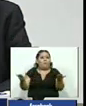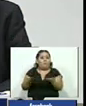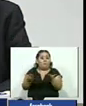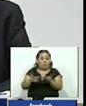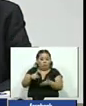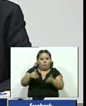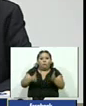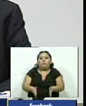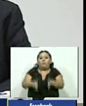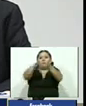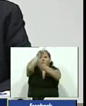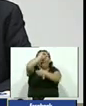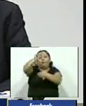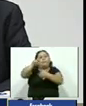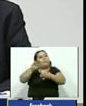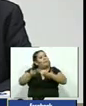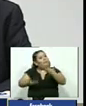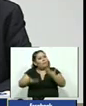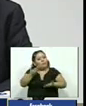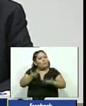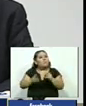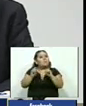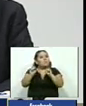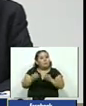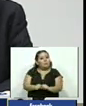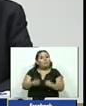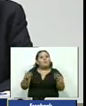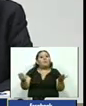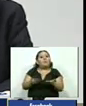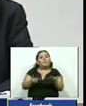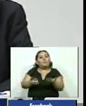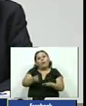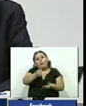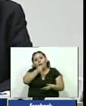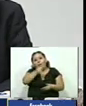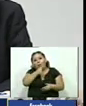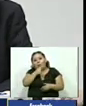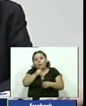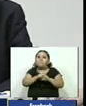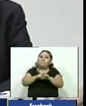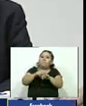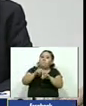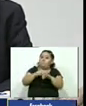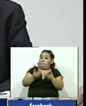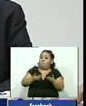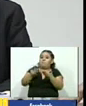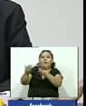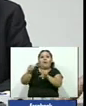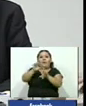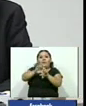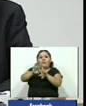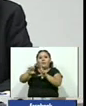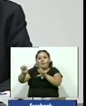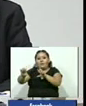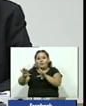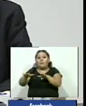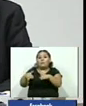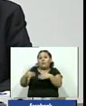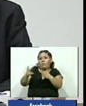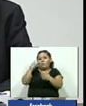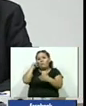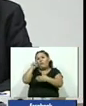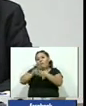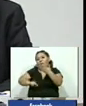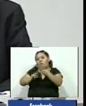el instituto sobre la posibilidad de generar un reporte estadístico a capres conteniendo tal como se lee en el